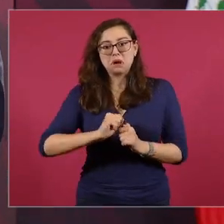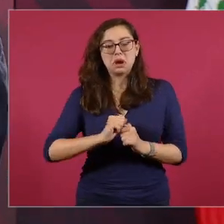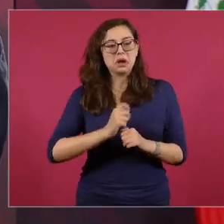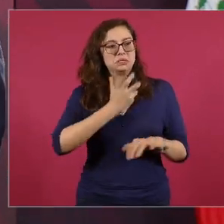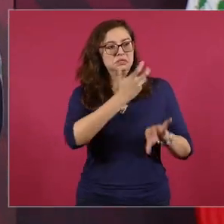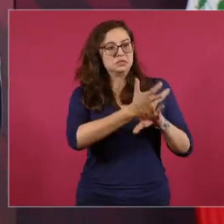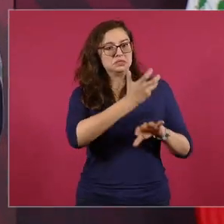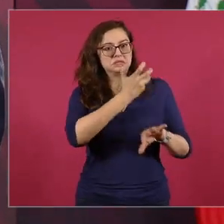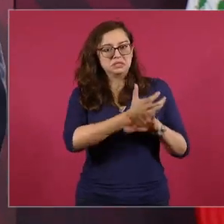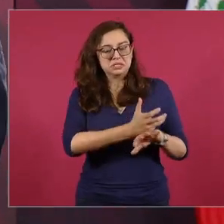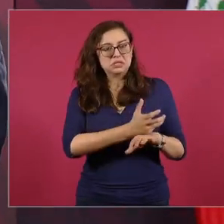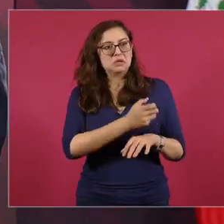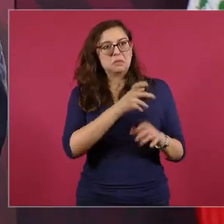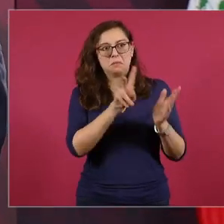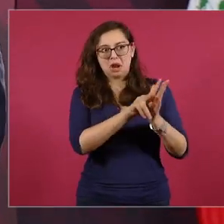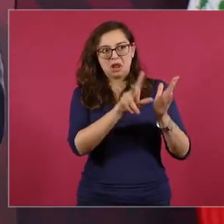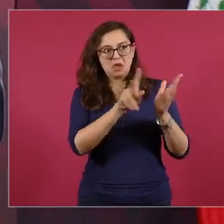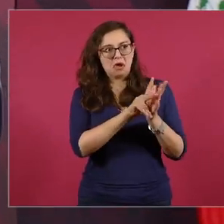Washington Post